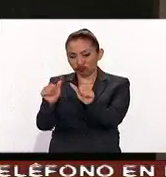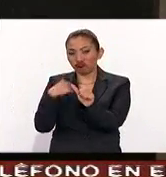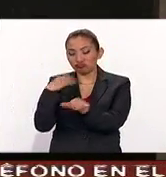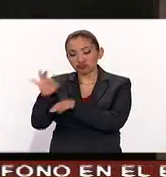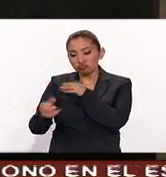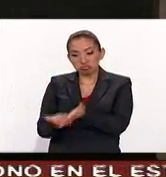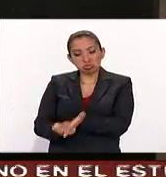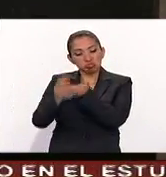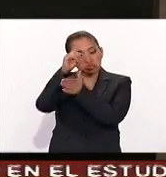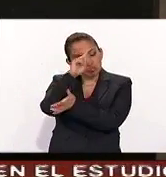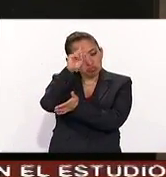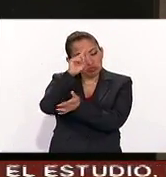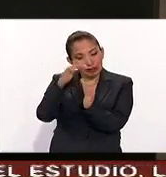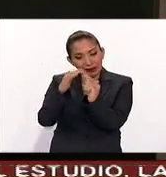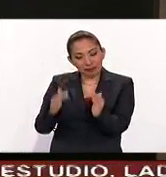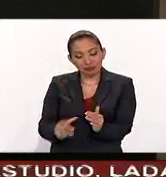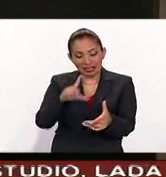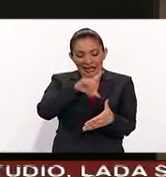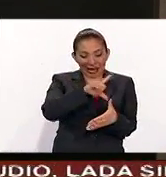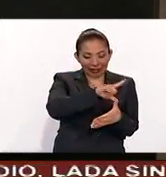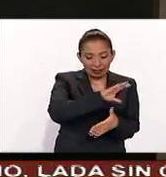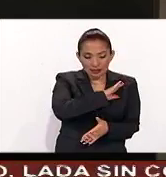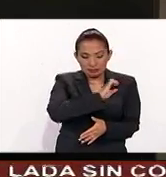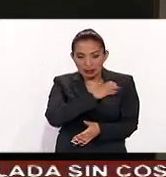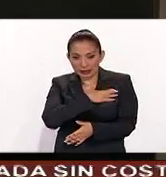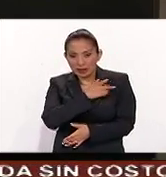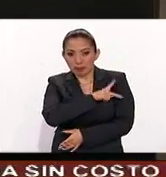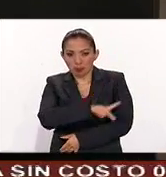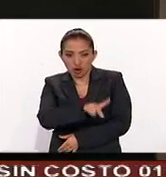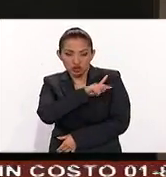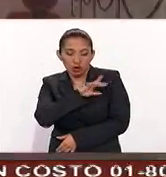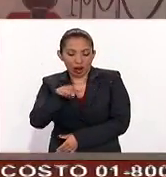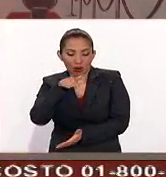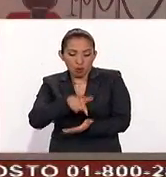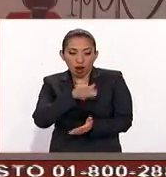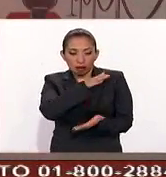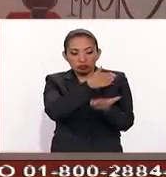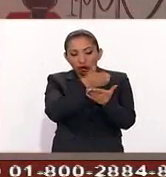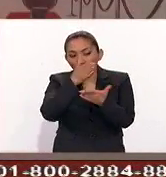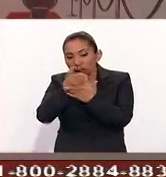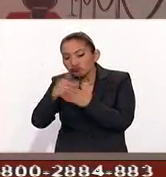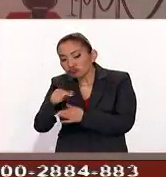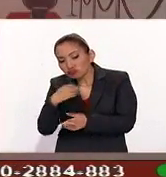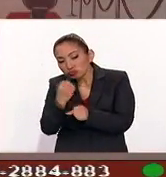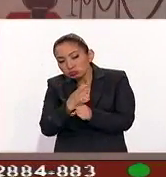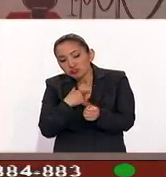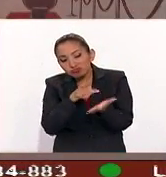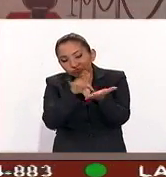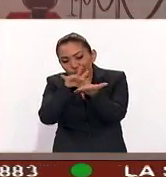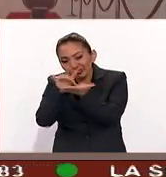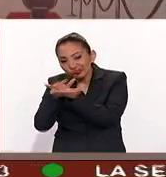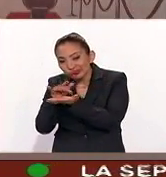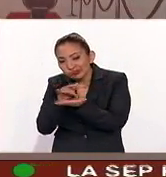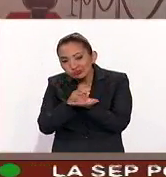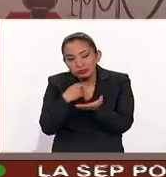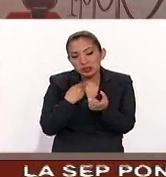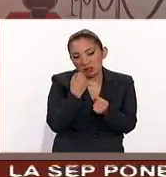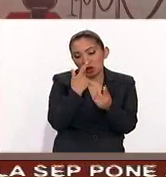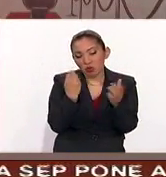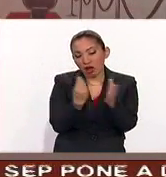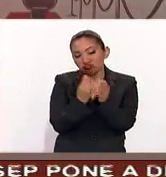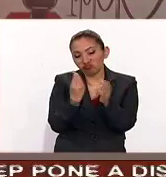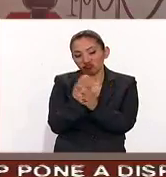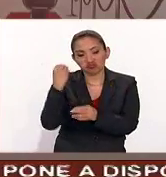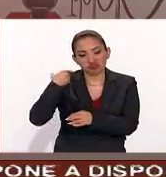inmobiliarios en Latinoamérica, en España y Portugal, que es los lugares donde he tenido la oportunidad de impartir algunas